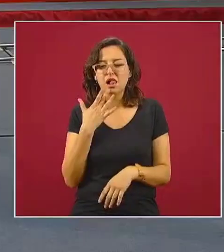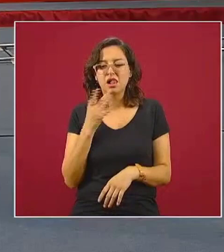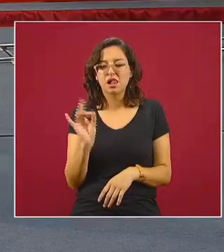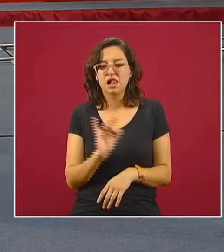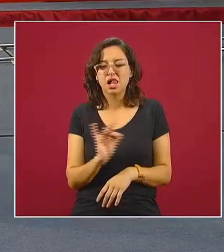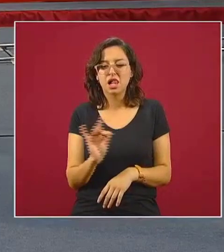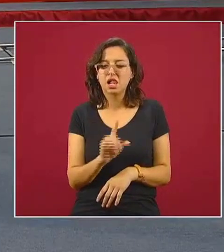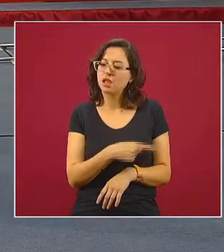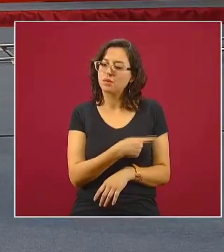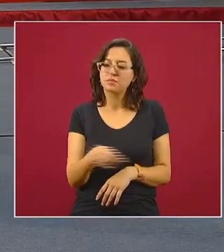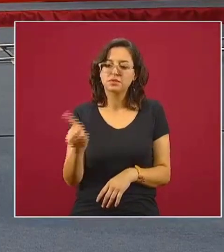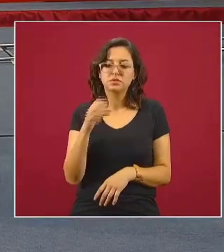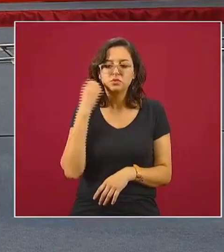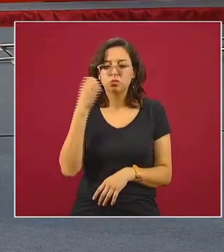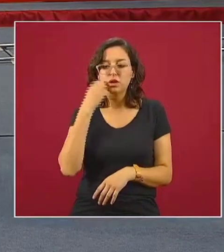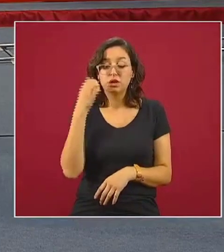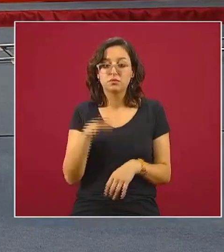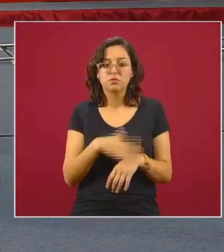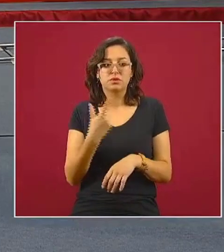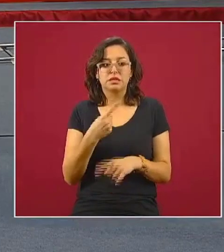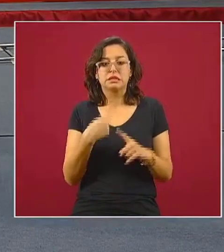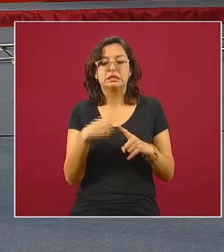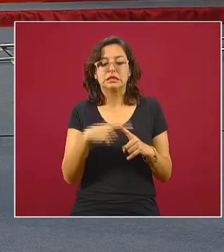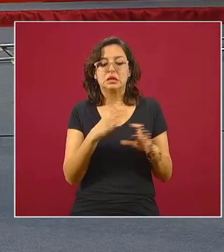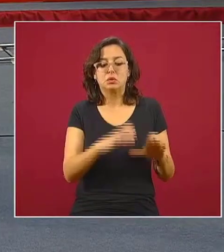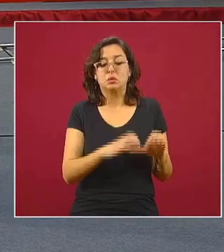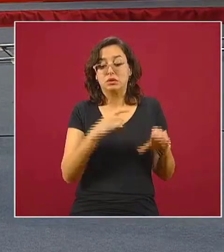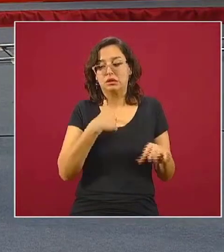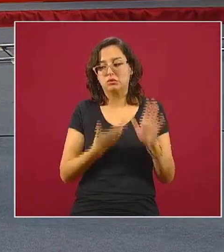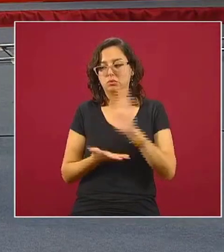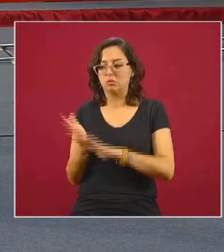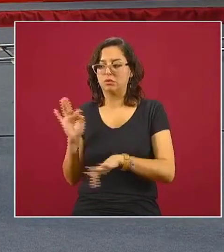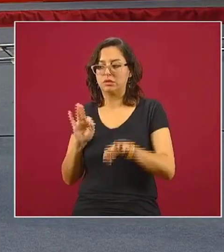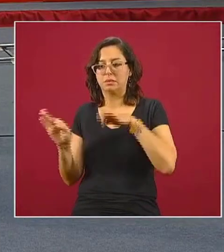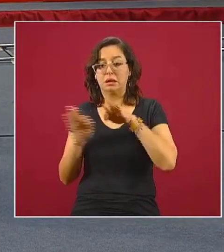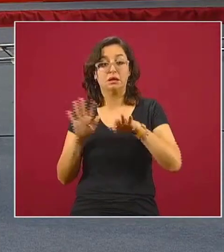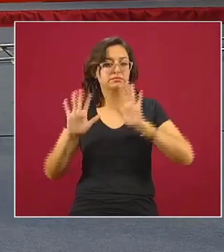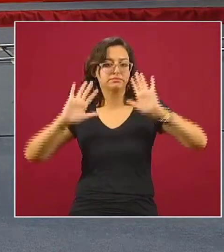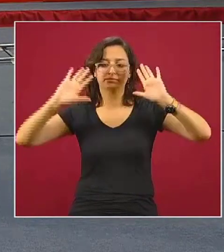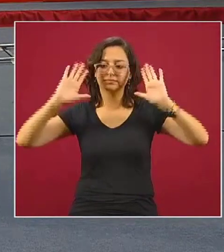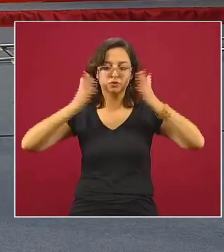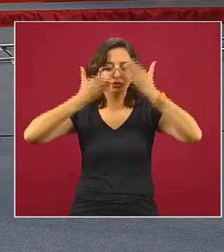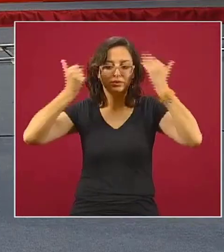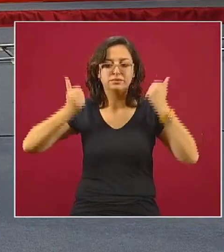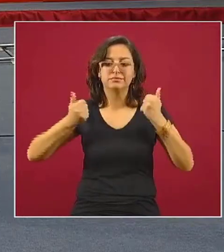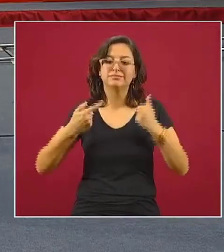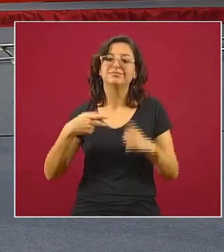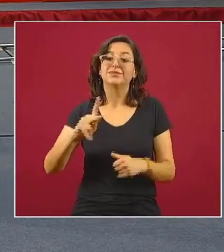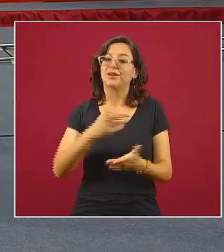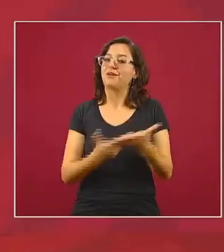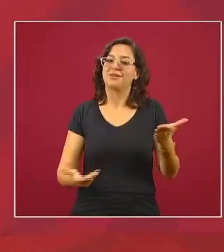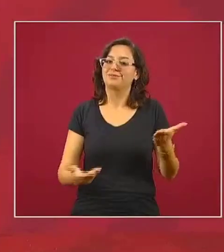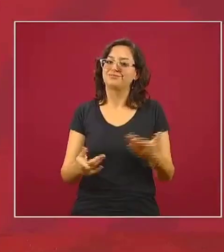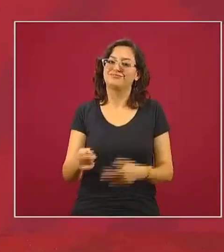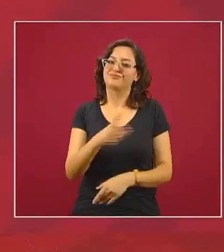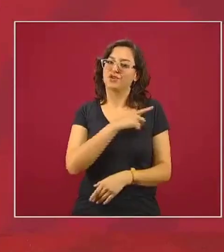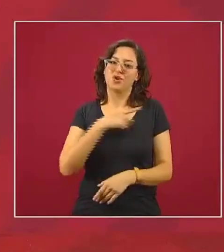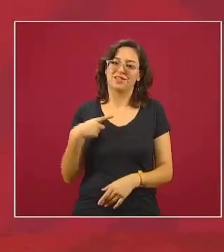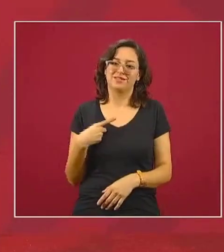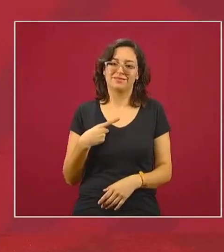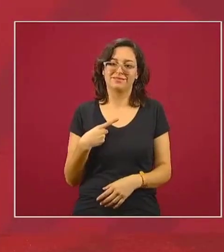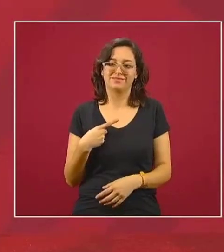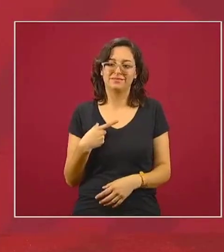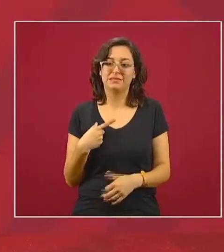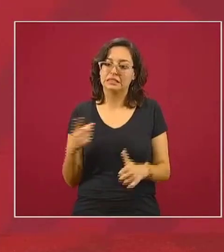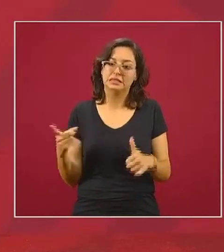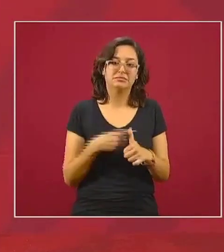la escuela porque no tienen con quien dejarlo porque ellos tienen trabajo por la razón que sea pero estamos haciendo conciencia que esto no sucede entonces el